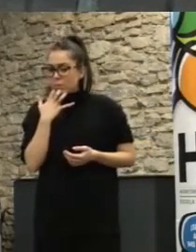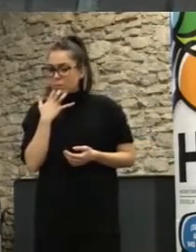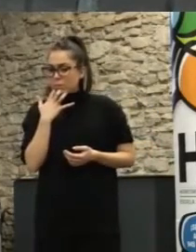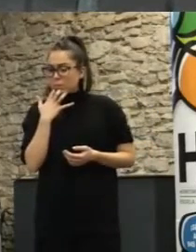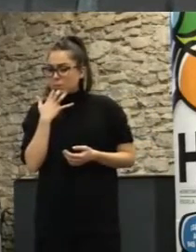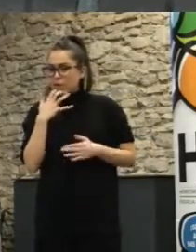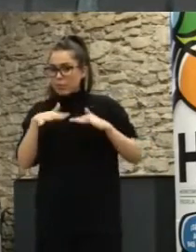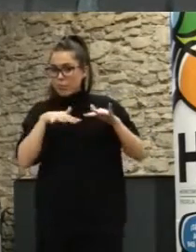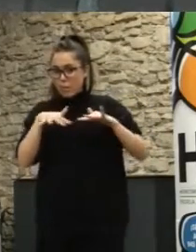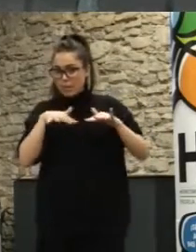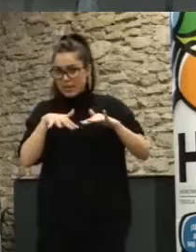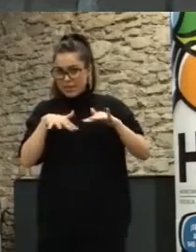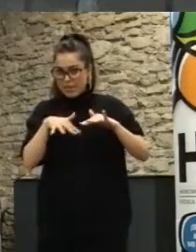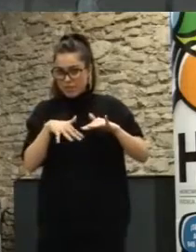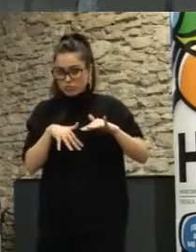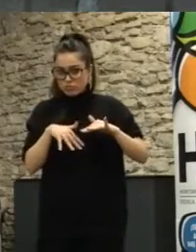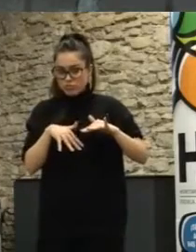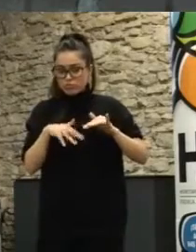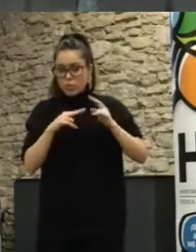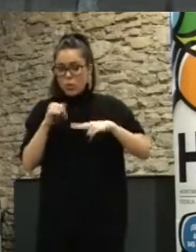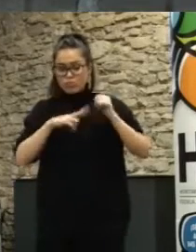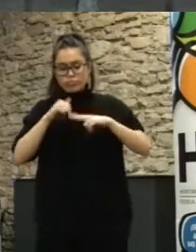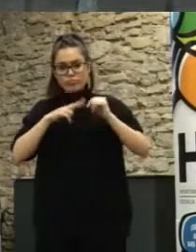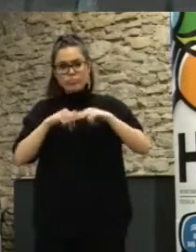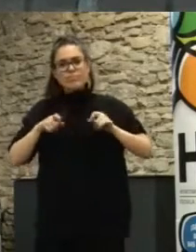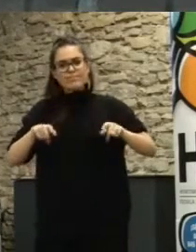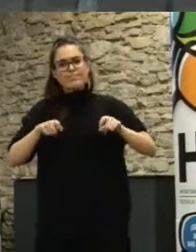movilización o sea de la movilidad urbana oye pues si al final